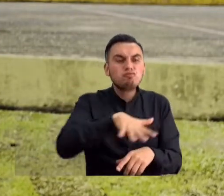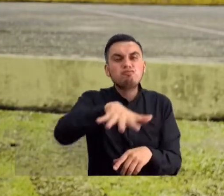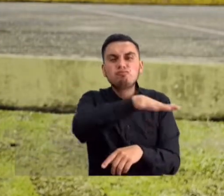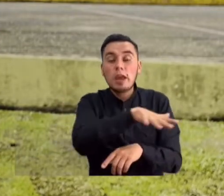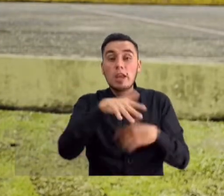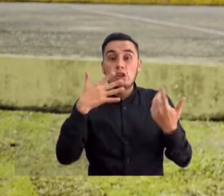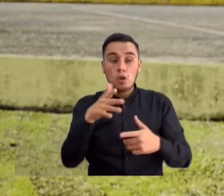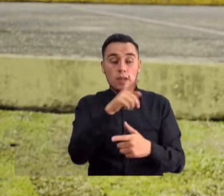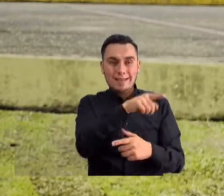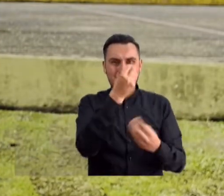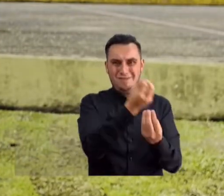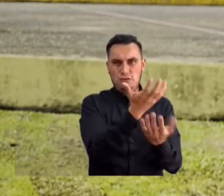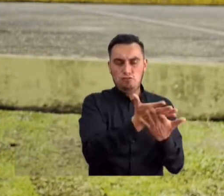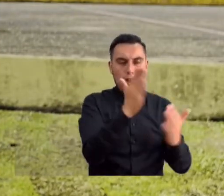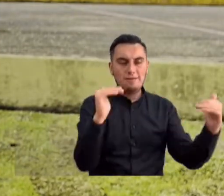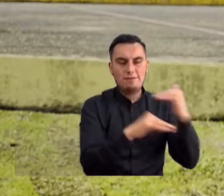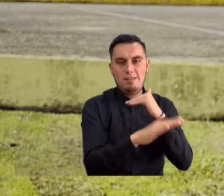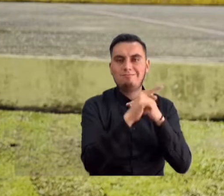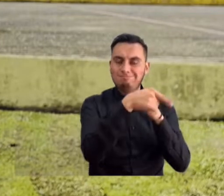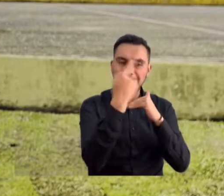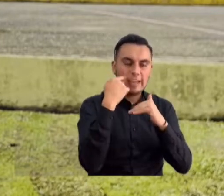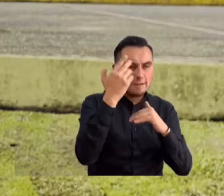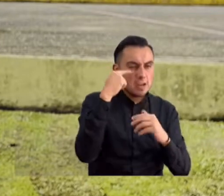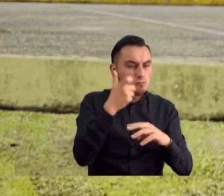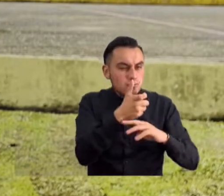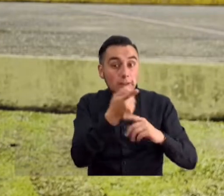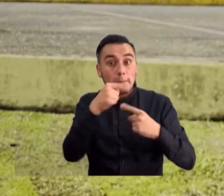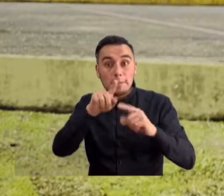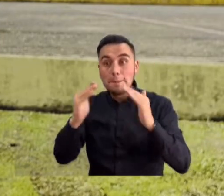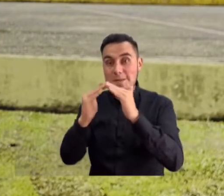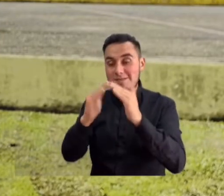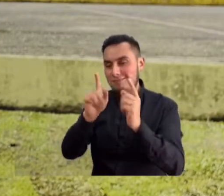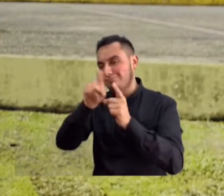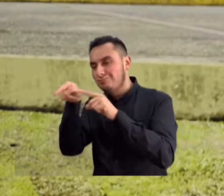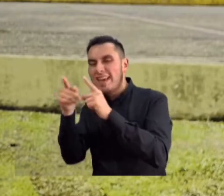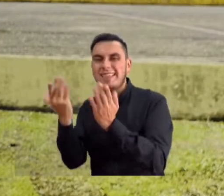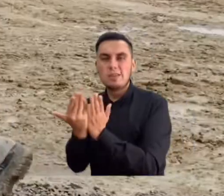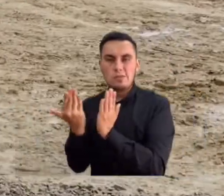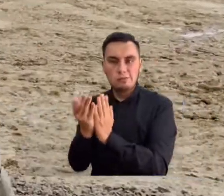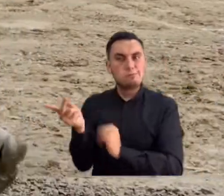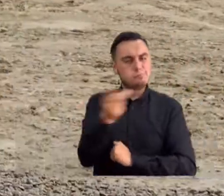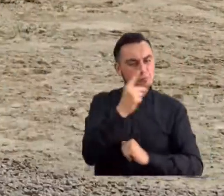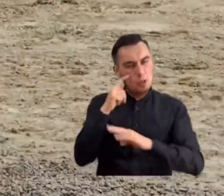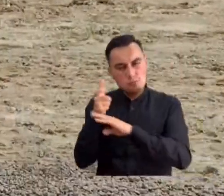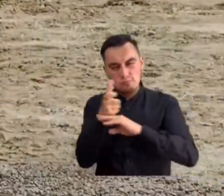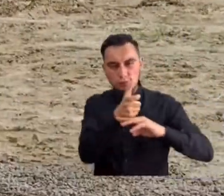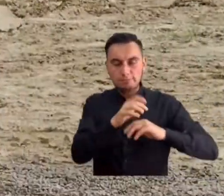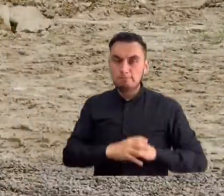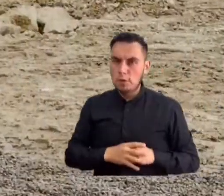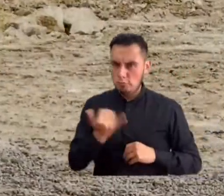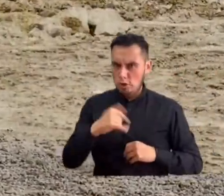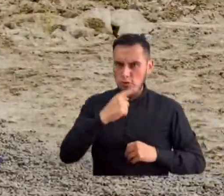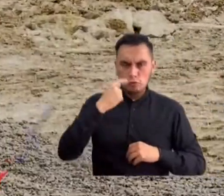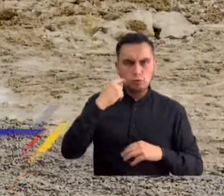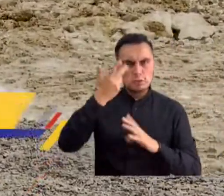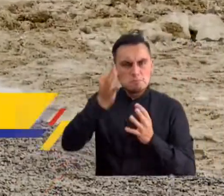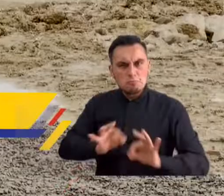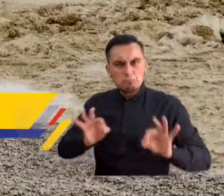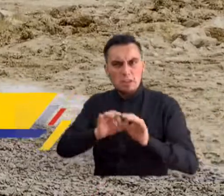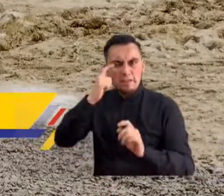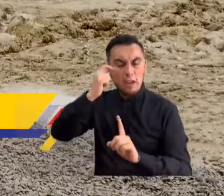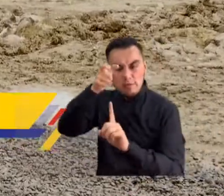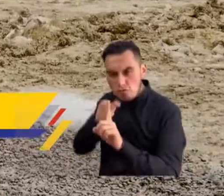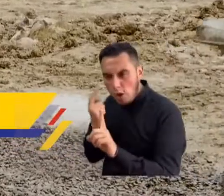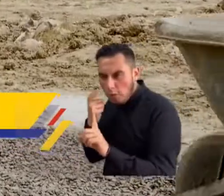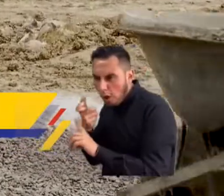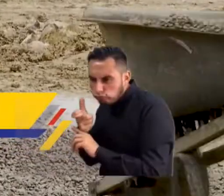encuentra en el sector de infraestructura vial, así como en vivienda y en educación. Esta labor se logra gracias a las veedurías